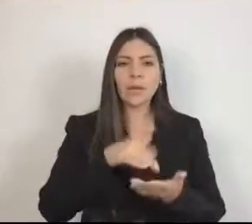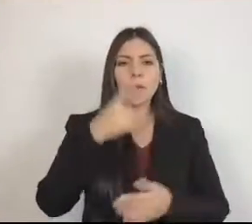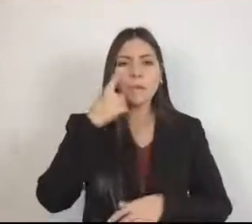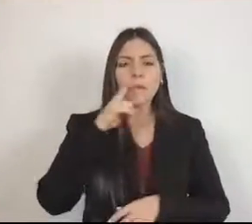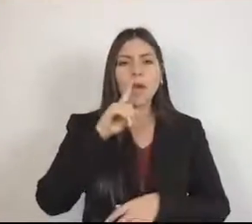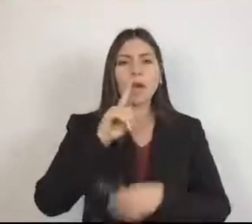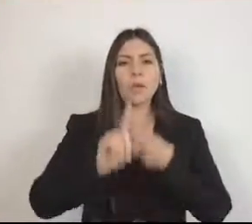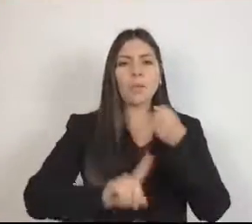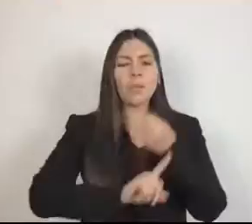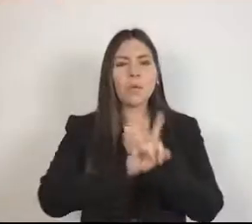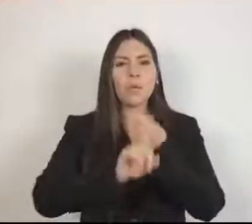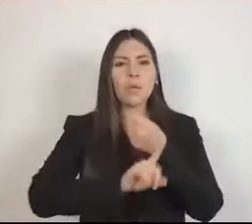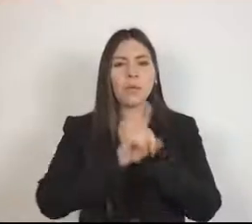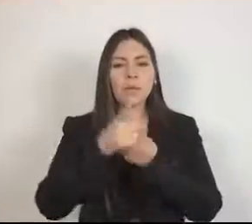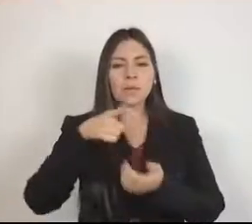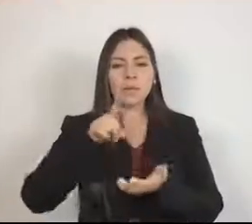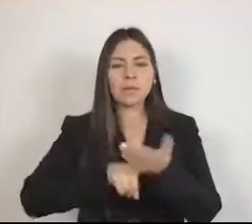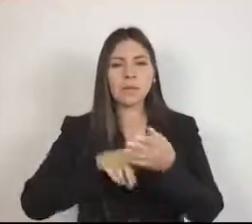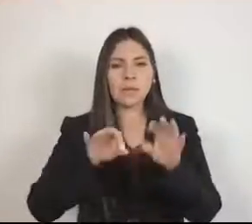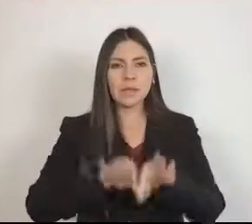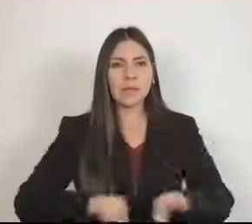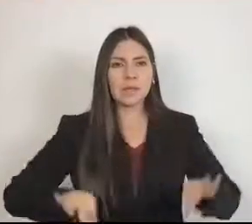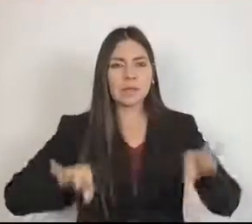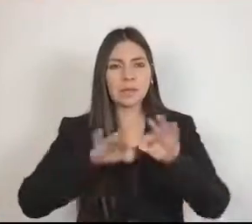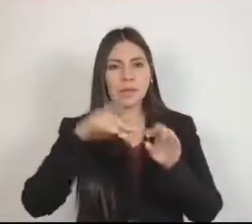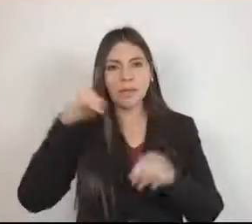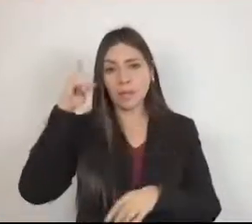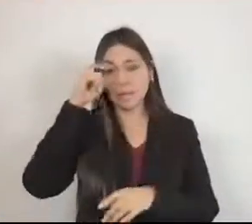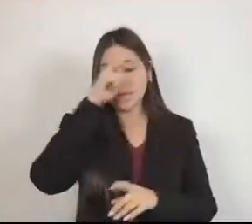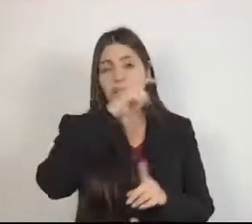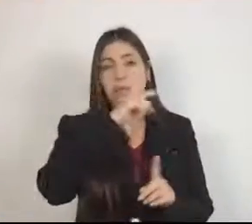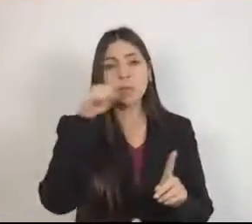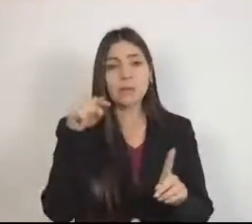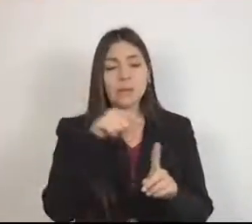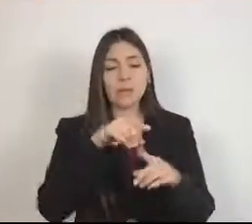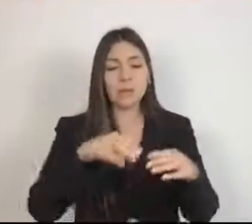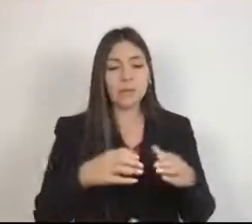problemática tan importante de este complejo sector.